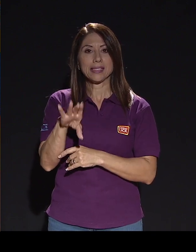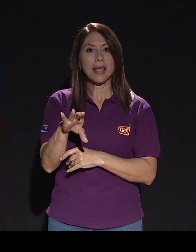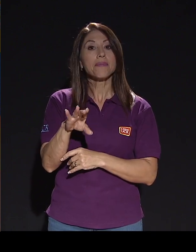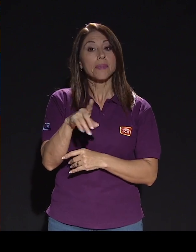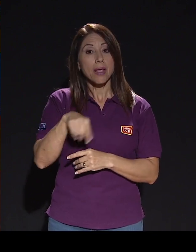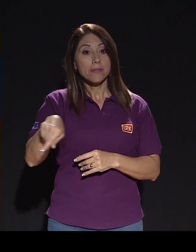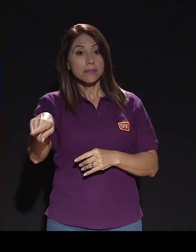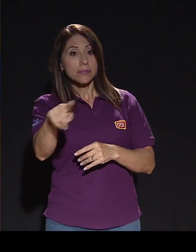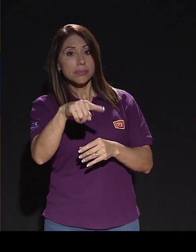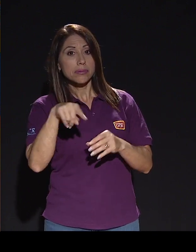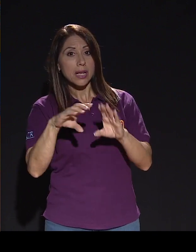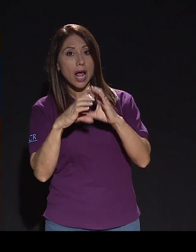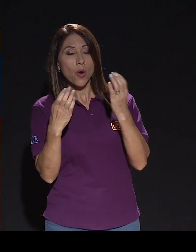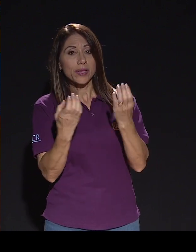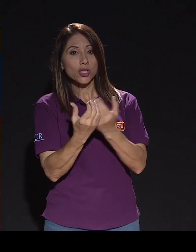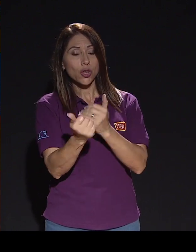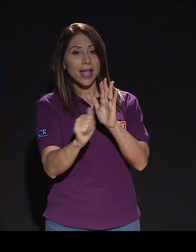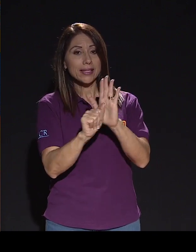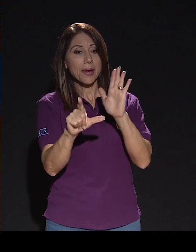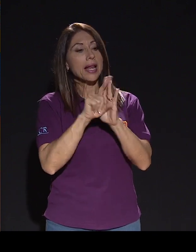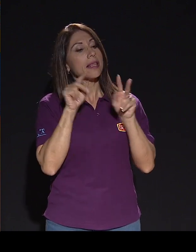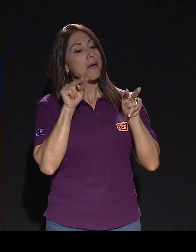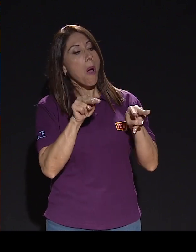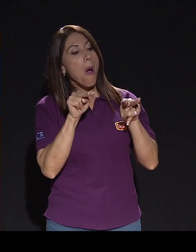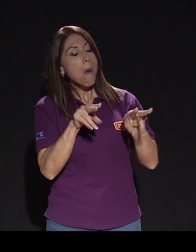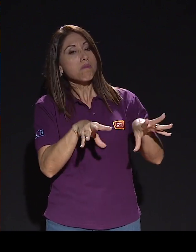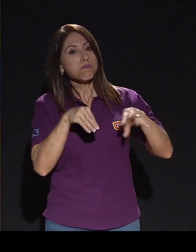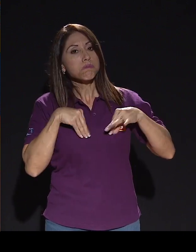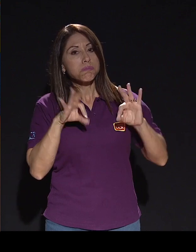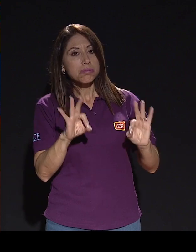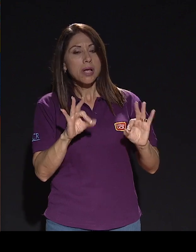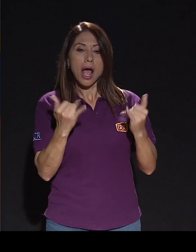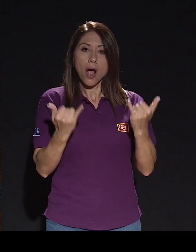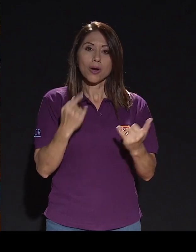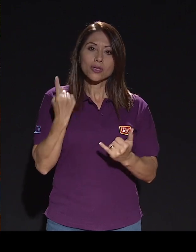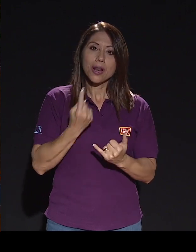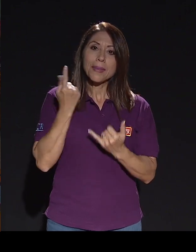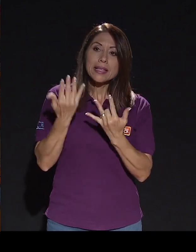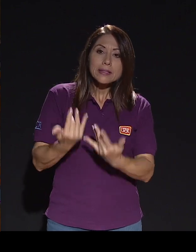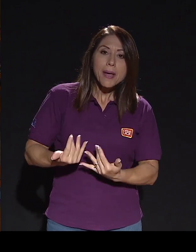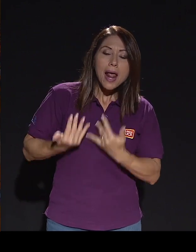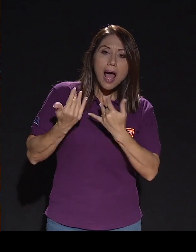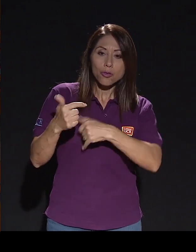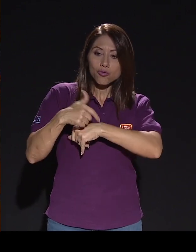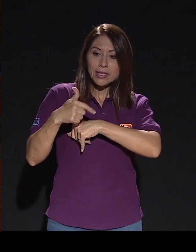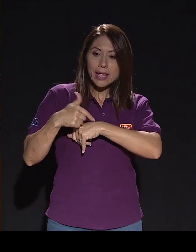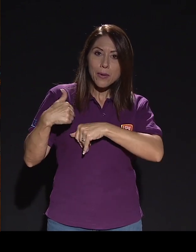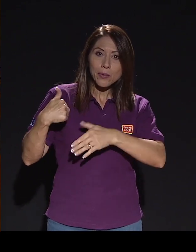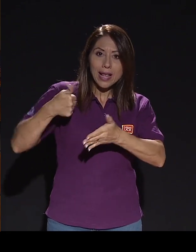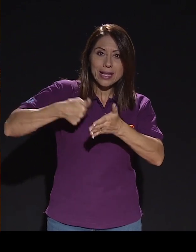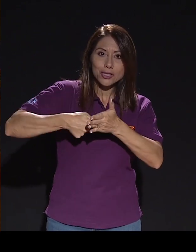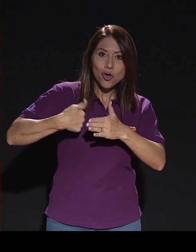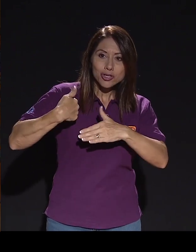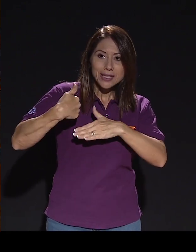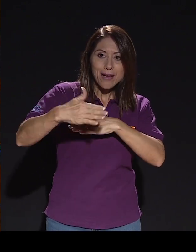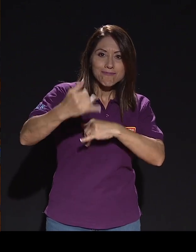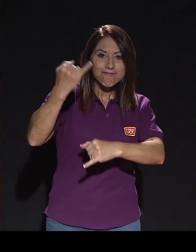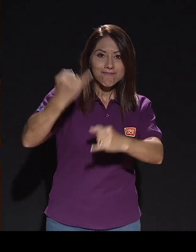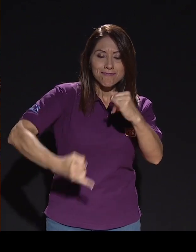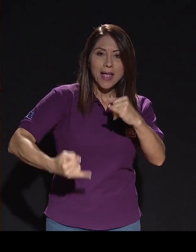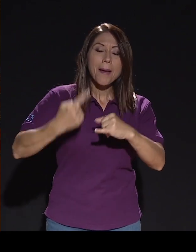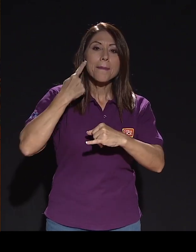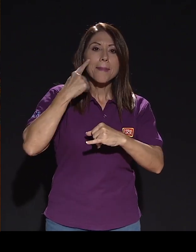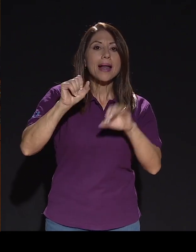de parte de la Comisión de la Asamblea Legislativa. Y ahora solamente estamos esperando que pase este periodo de elección, ¿verdad? Para poder someter